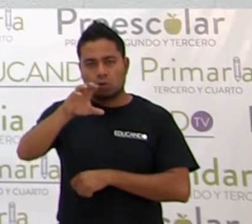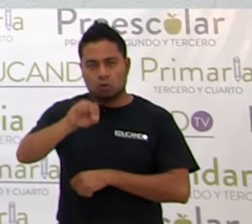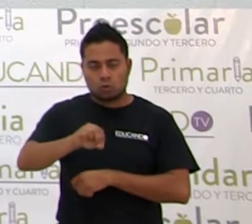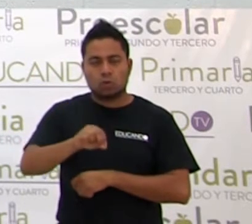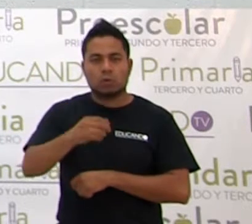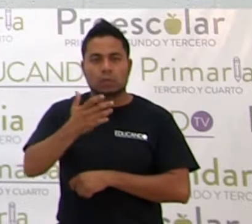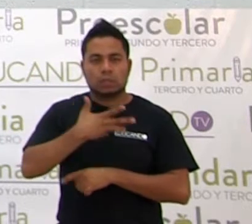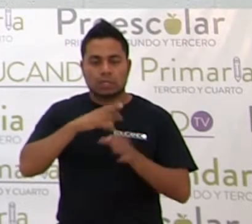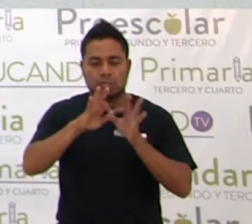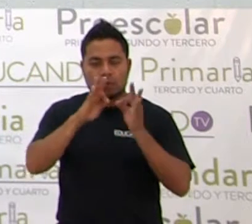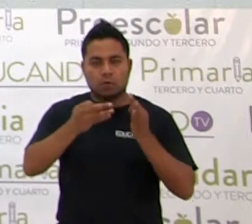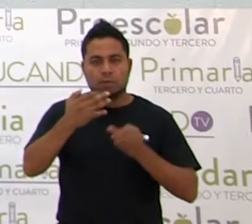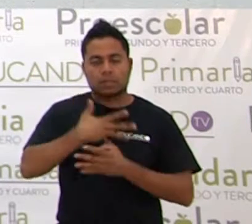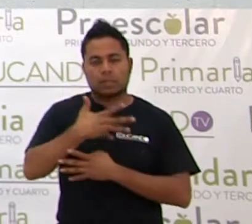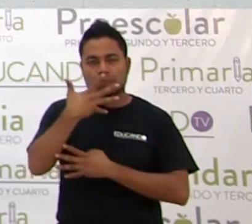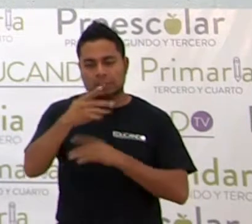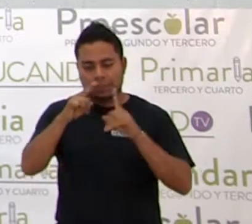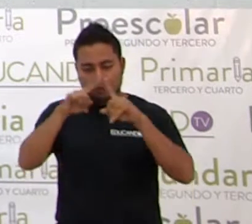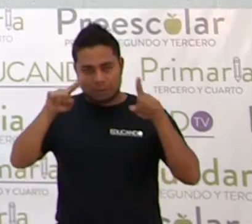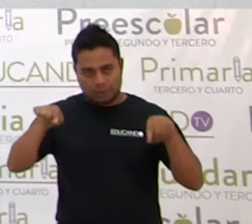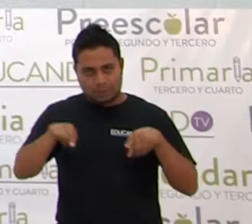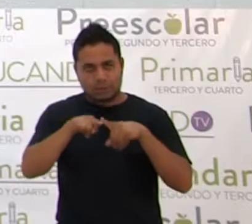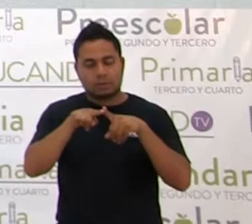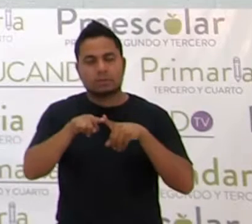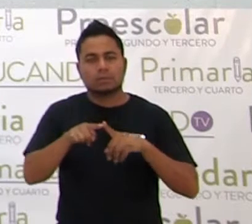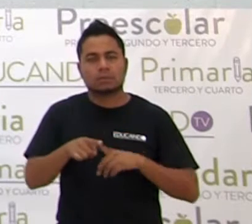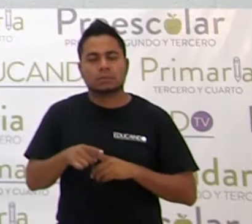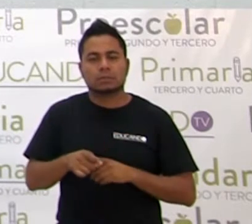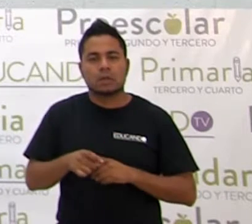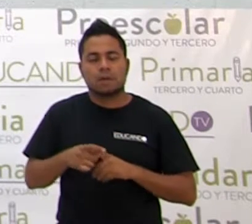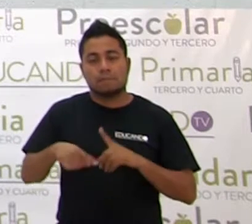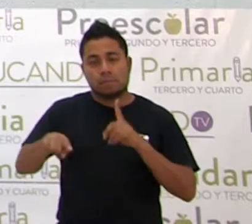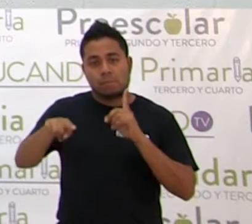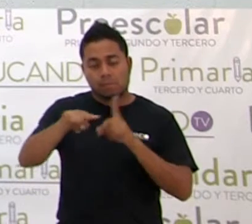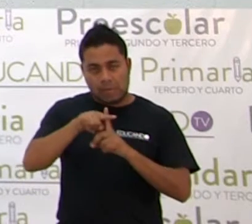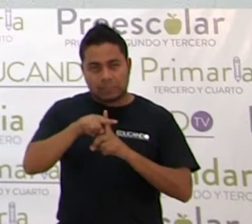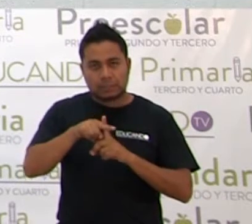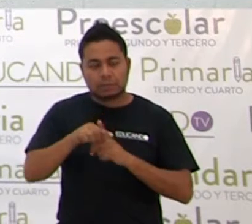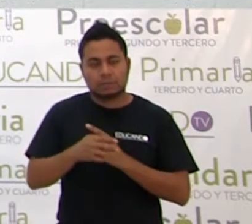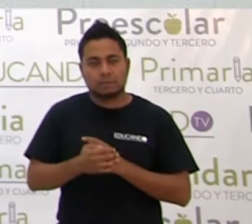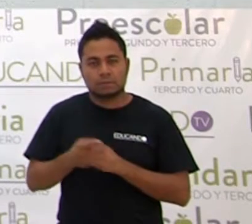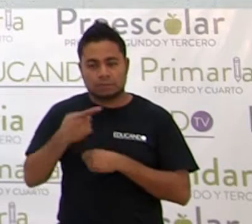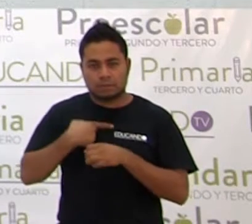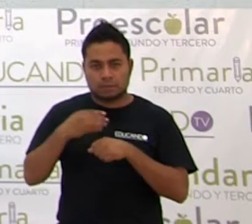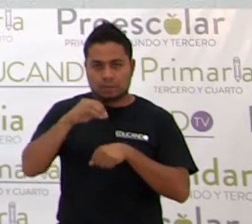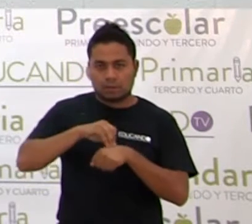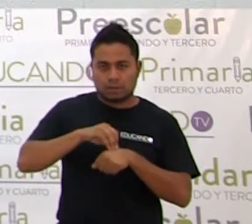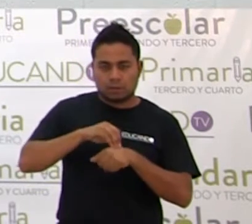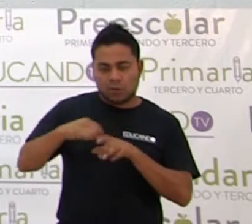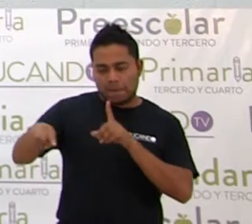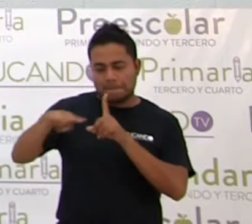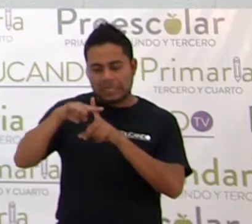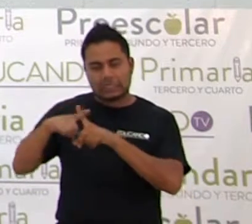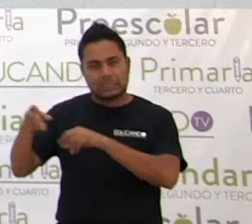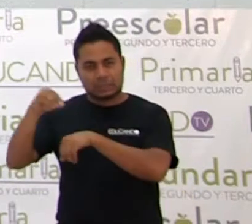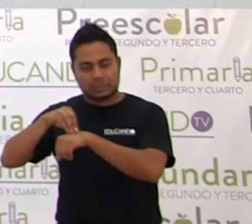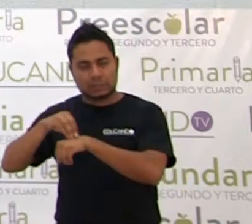5 lados, ¿sí? Más, ¿sí? Ponemos el signo más,